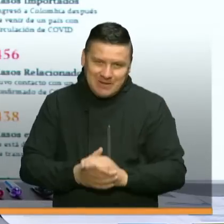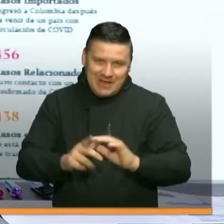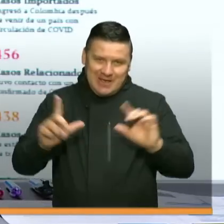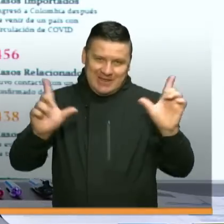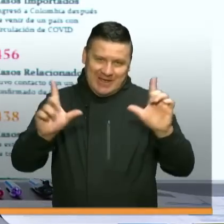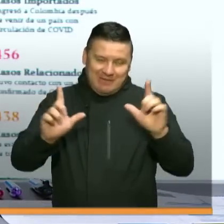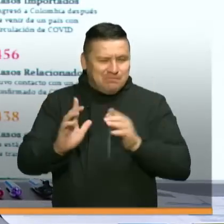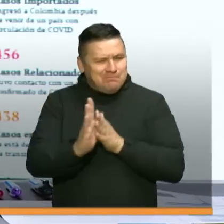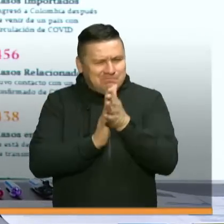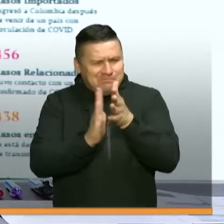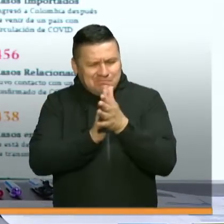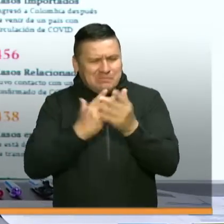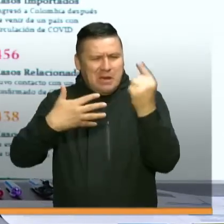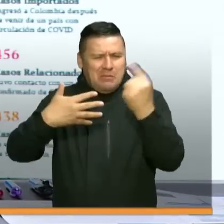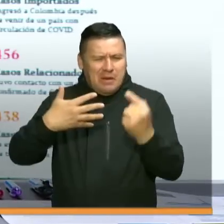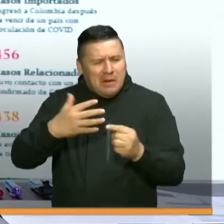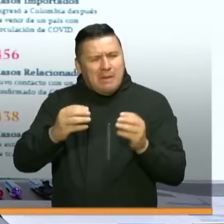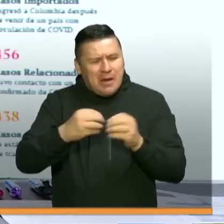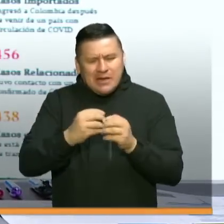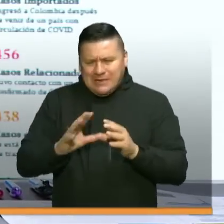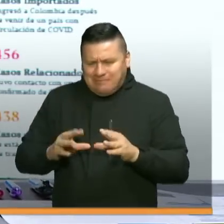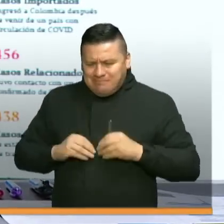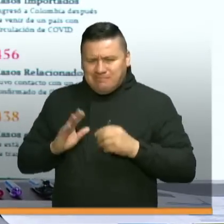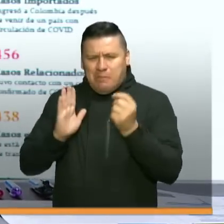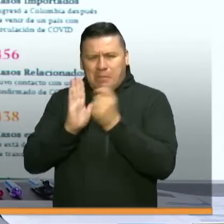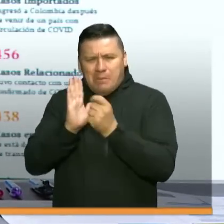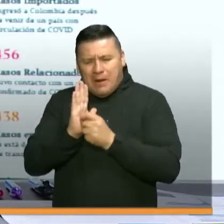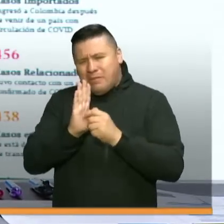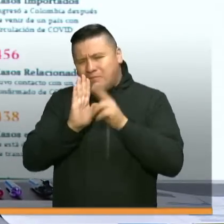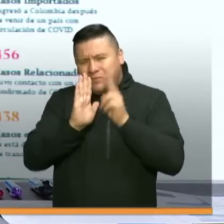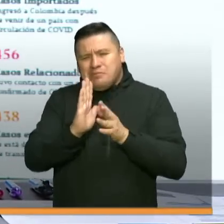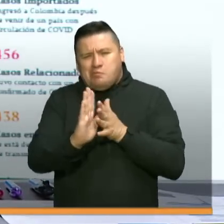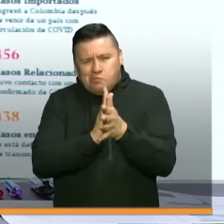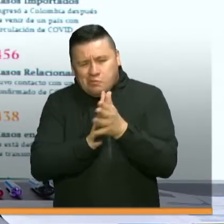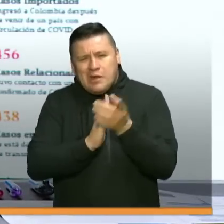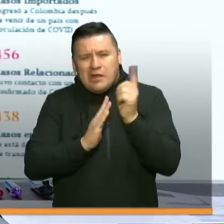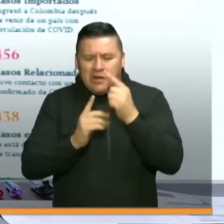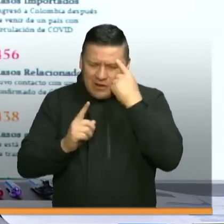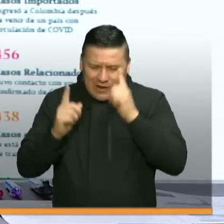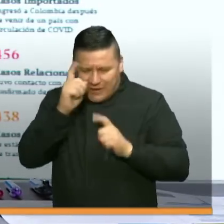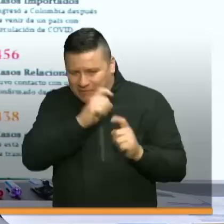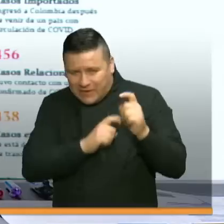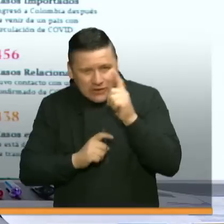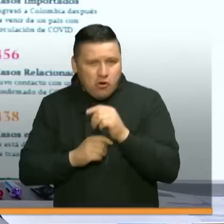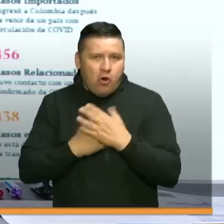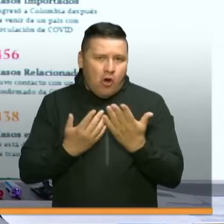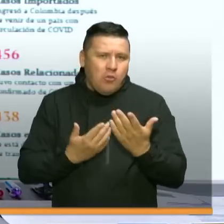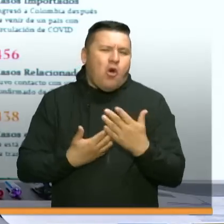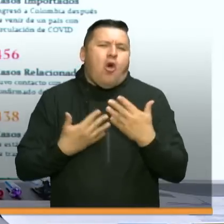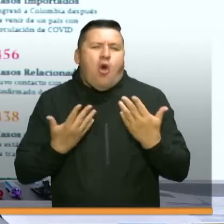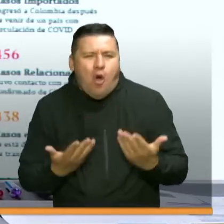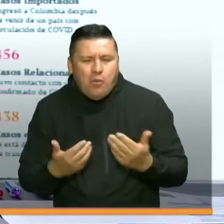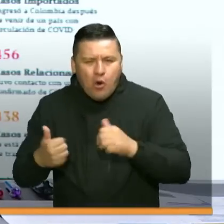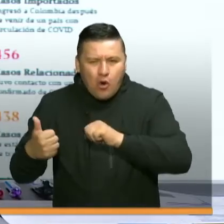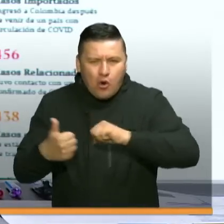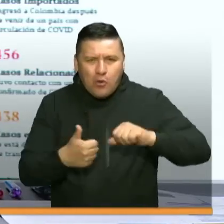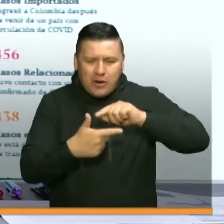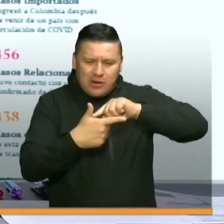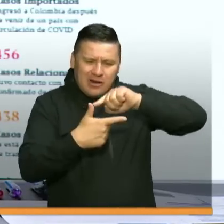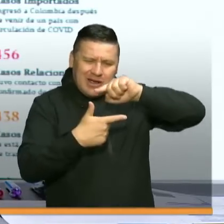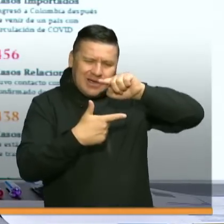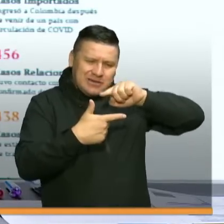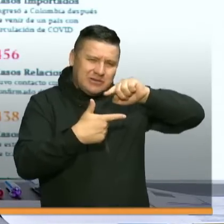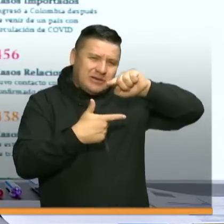programa, estaremos hablando de muchas de las medidas cómo se van ejecutando, estaremos haciendo reflexiones con respecto a cómo se va comportando la curva